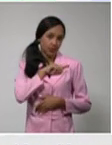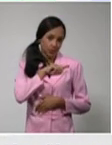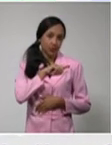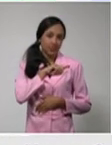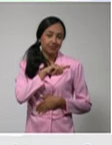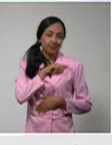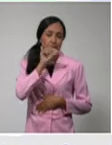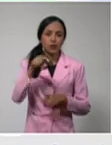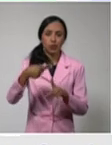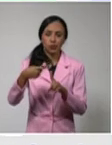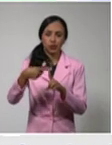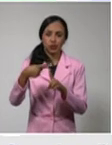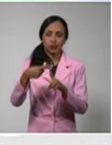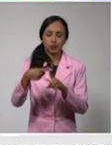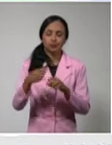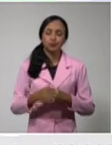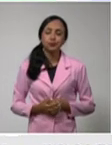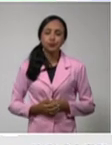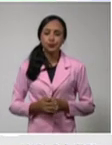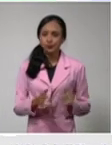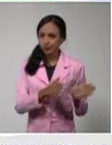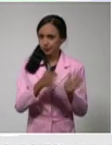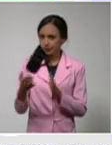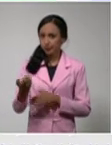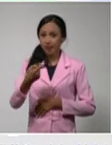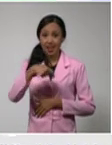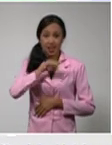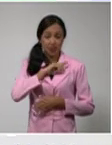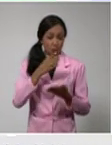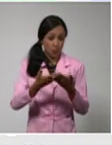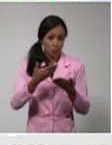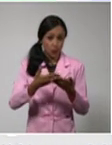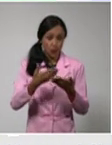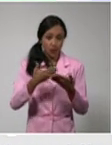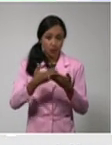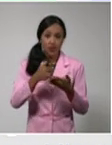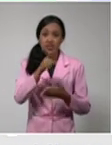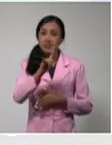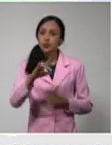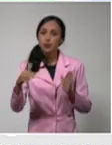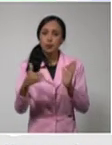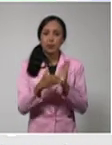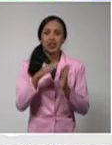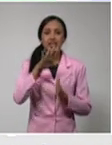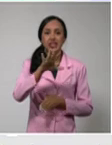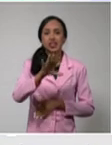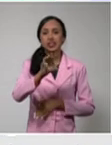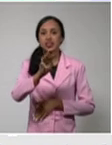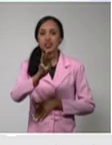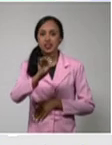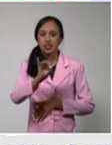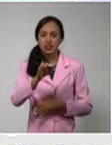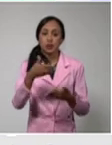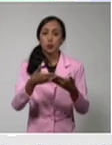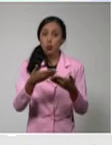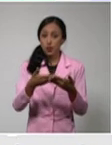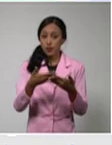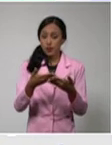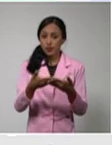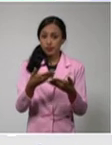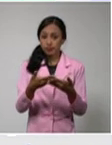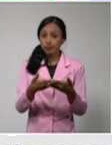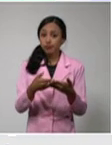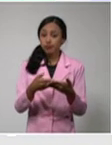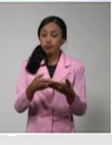Ayer se procesaron 19.537 muestras para el diagnóstico. Nuevamente una cifra